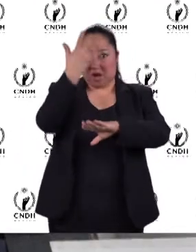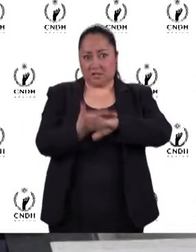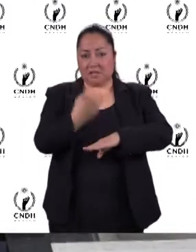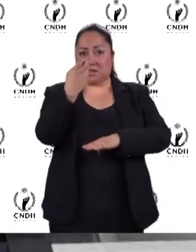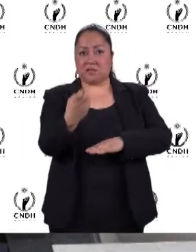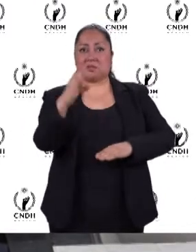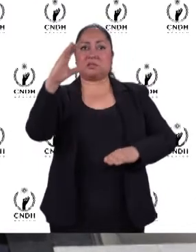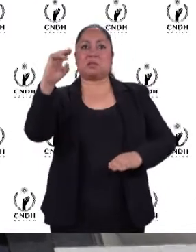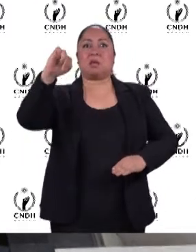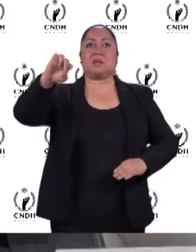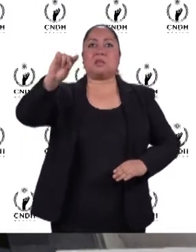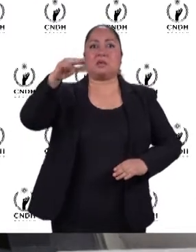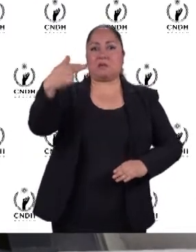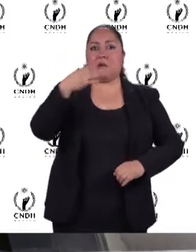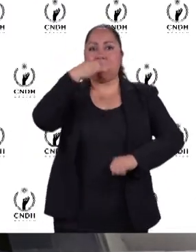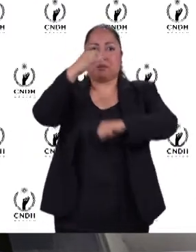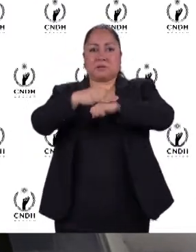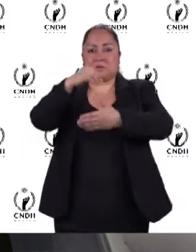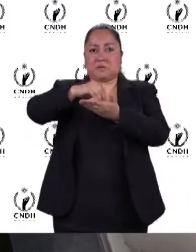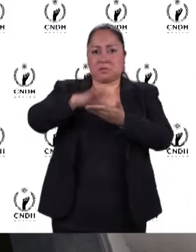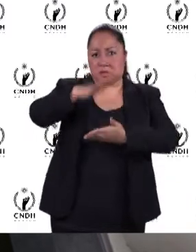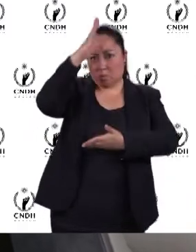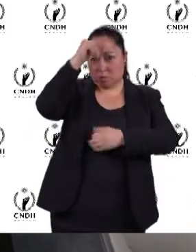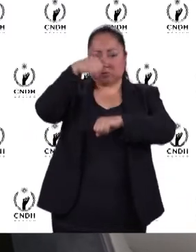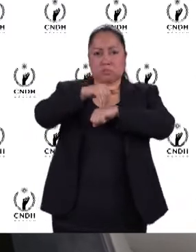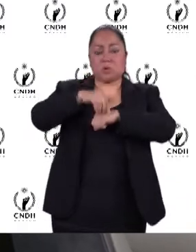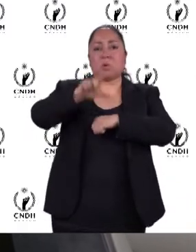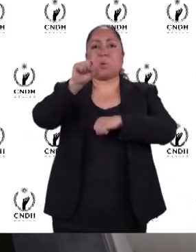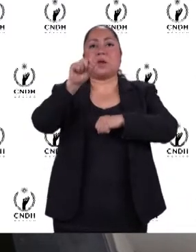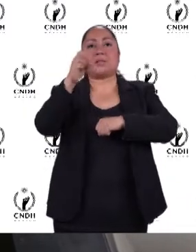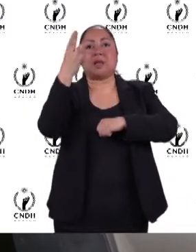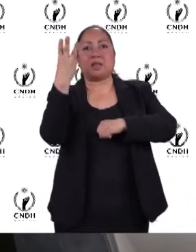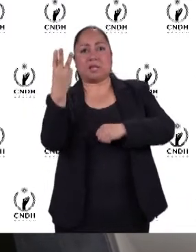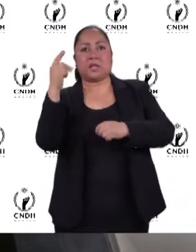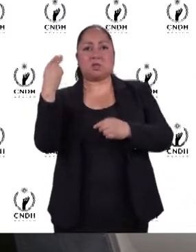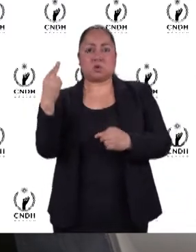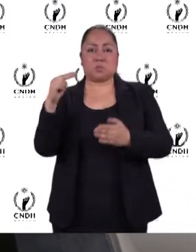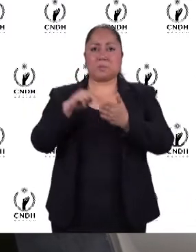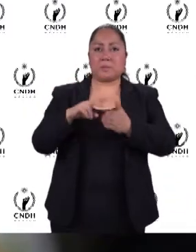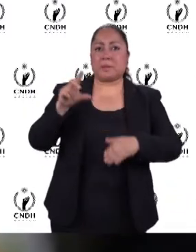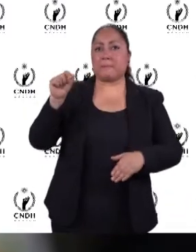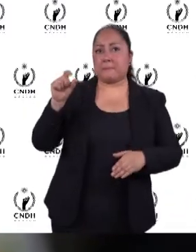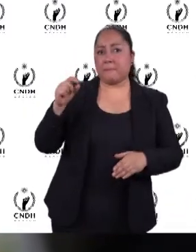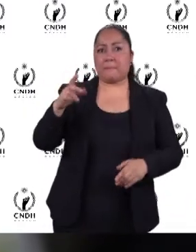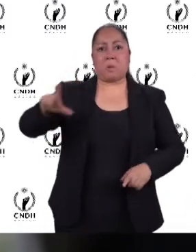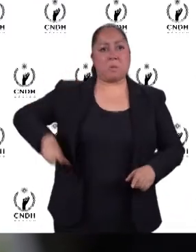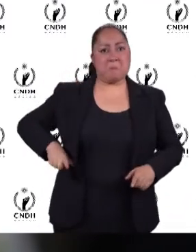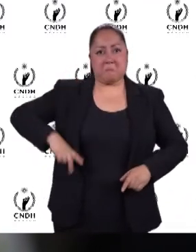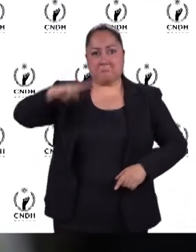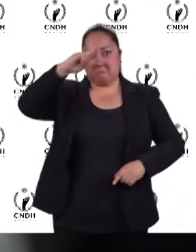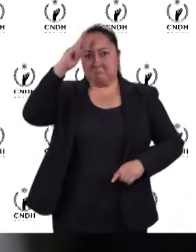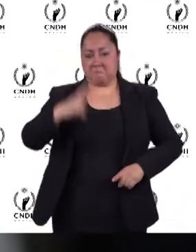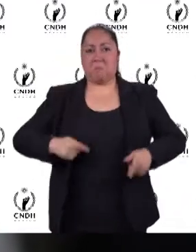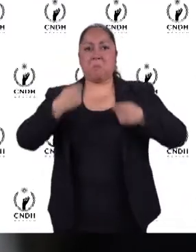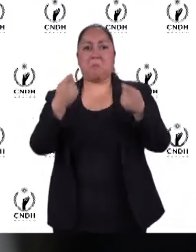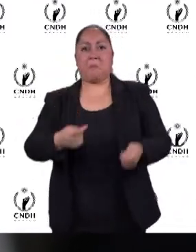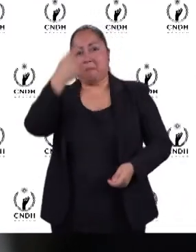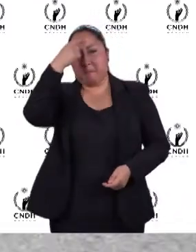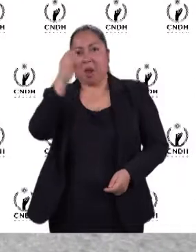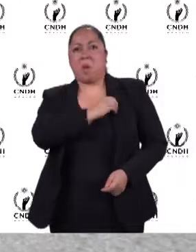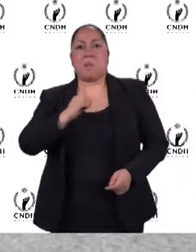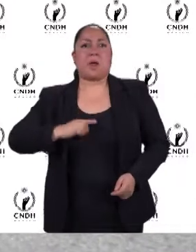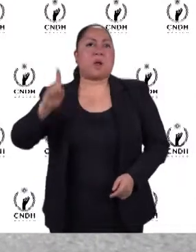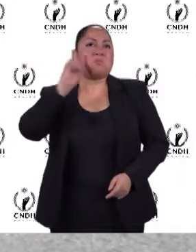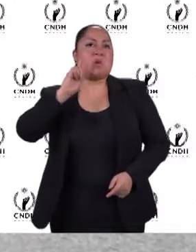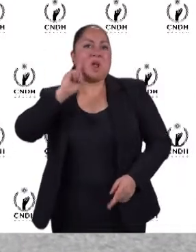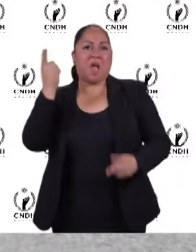ello, la CNDH emitió la Recomendación General 43 Diagonal 2020 al Estado Mexicano para exigir un alto a la violencia de género